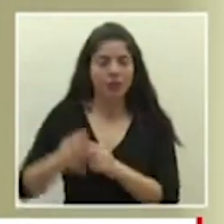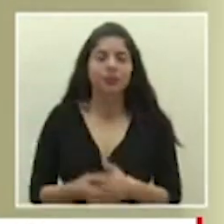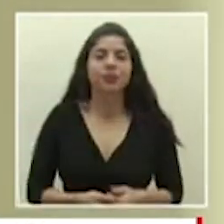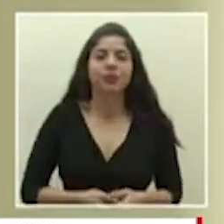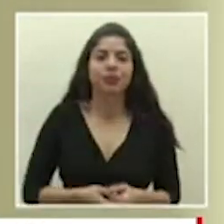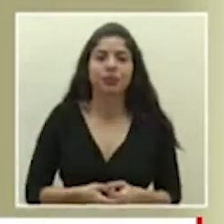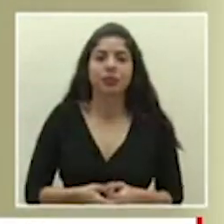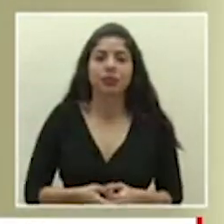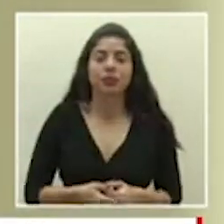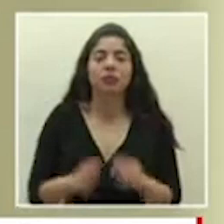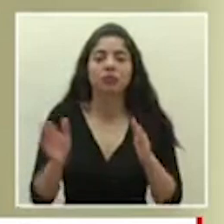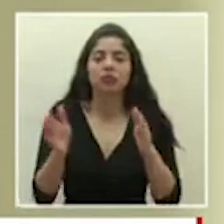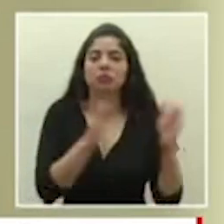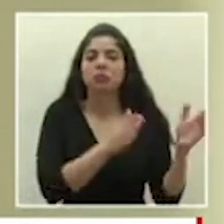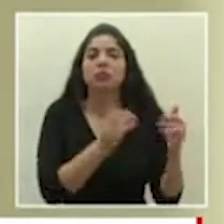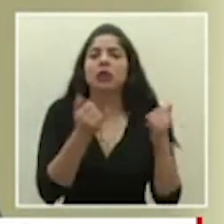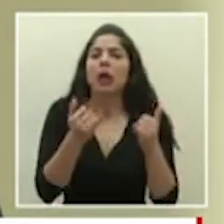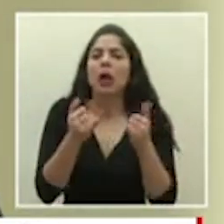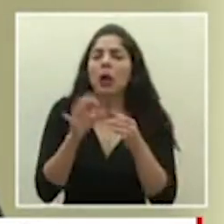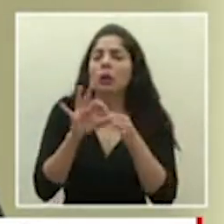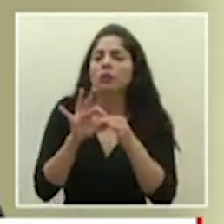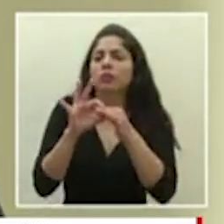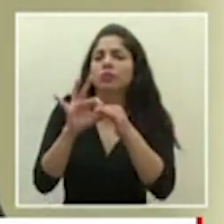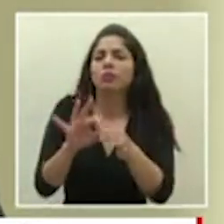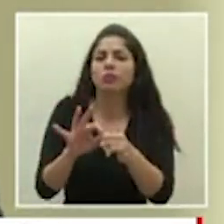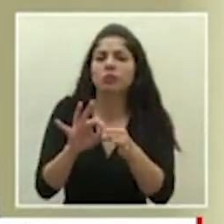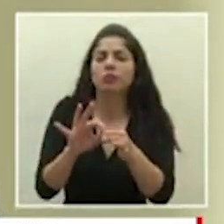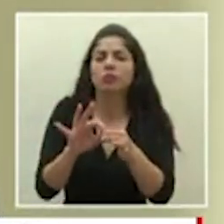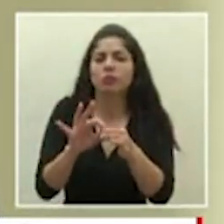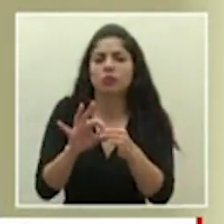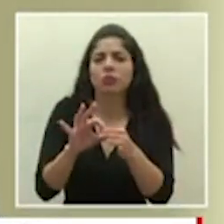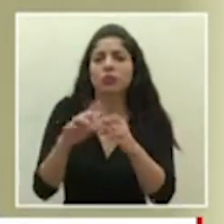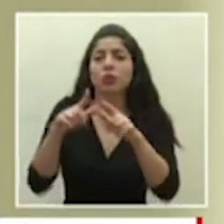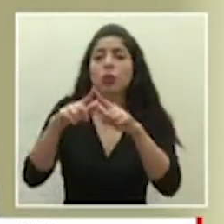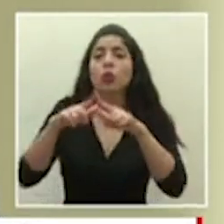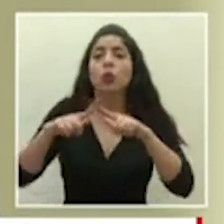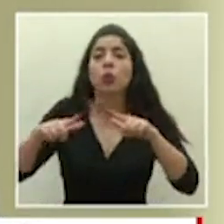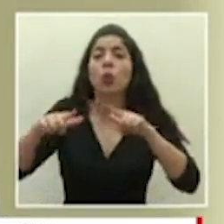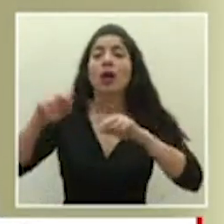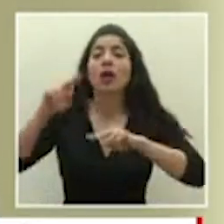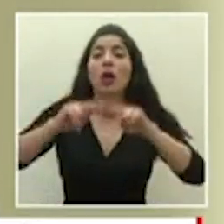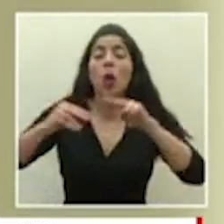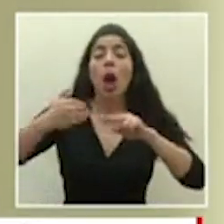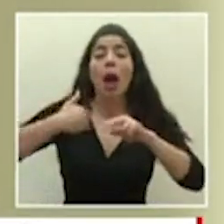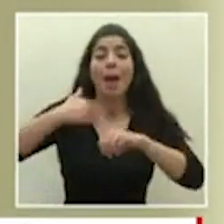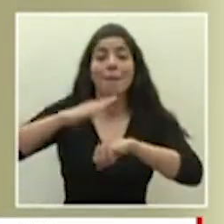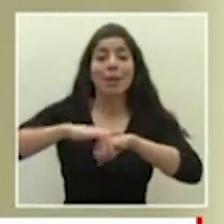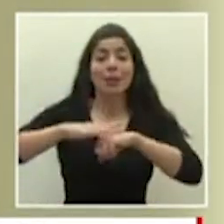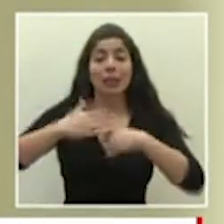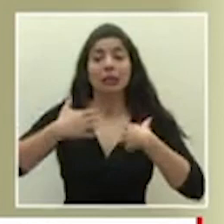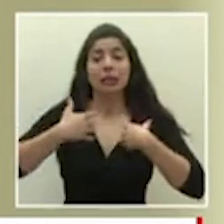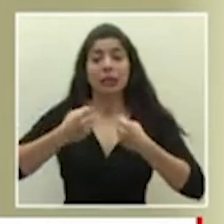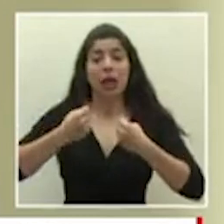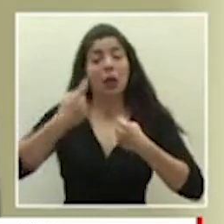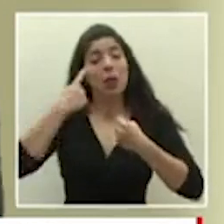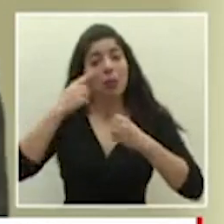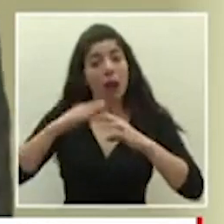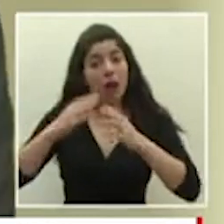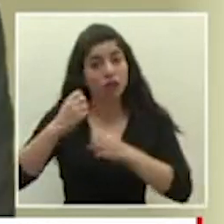Con respecto a los establecimientos con permiso sanitario de funcionamiento,